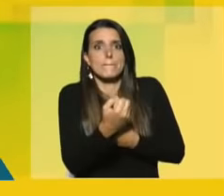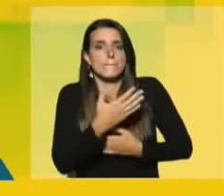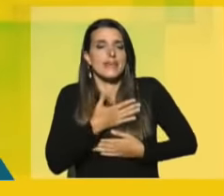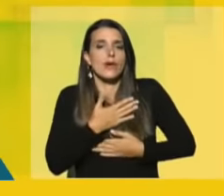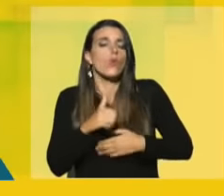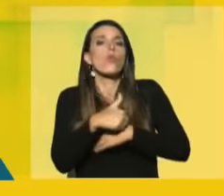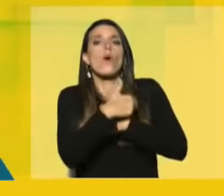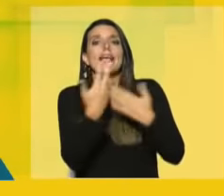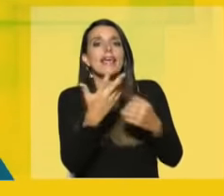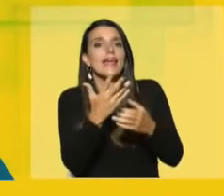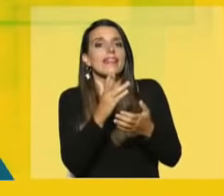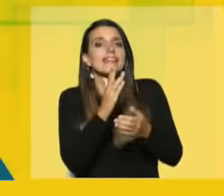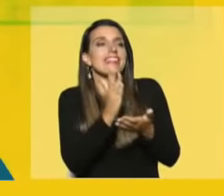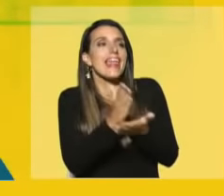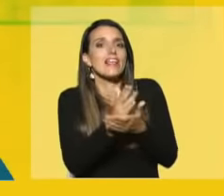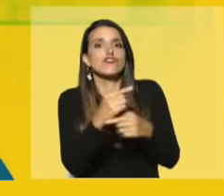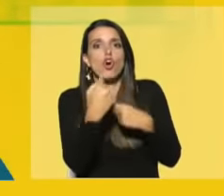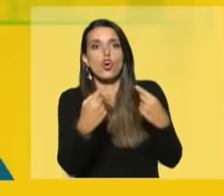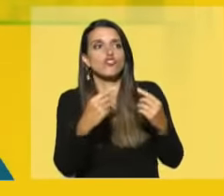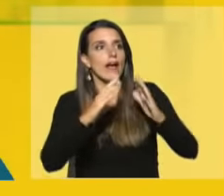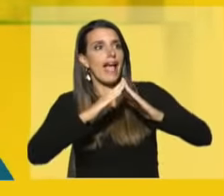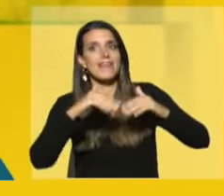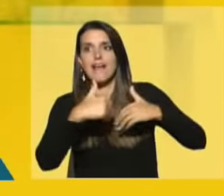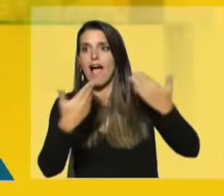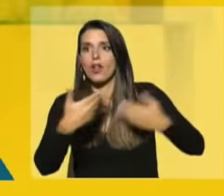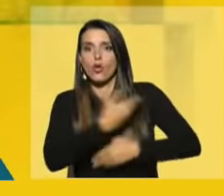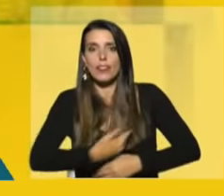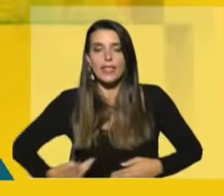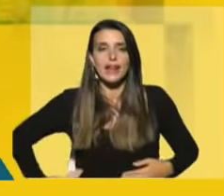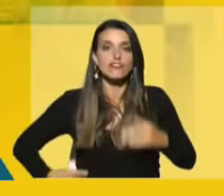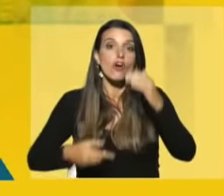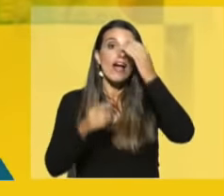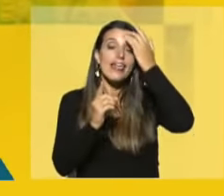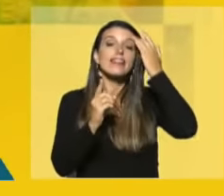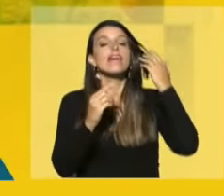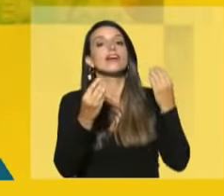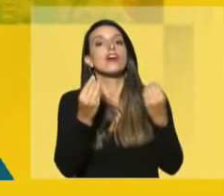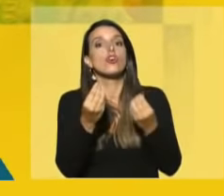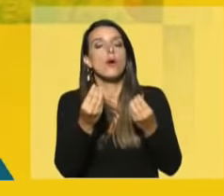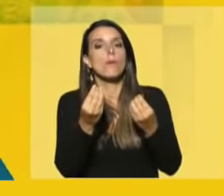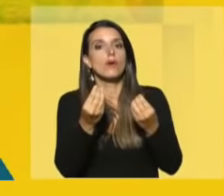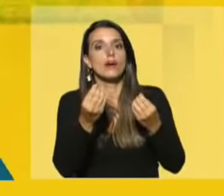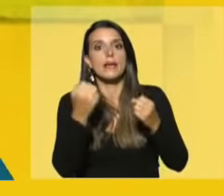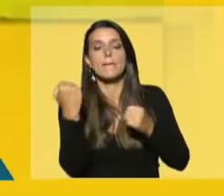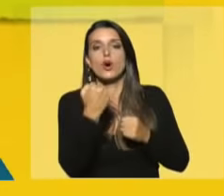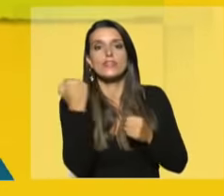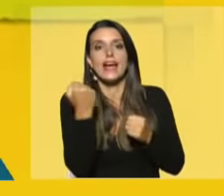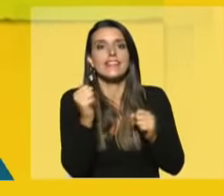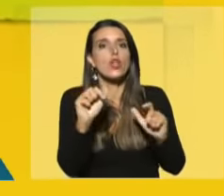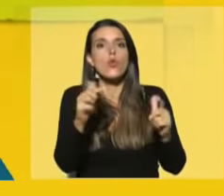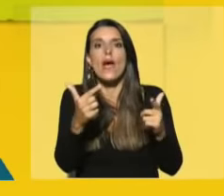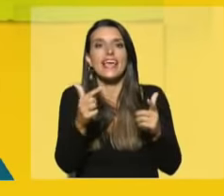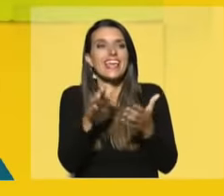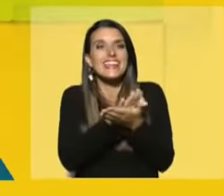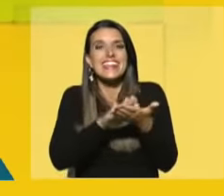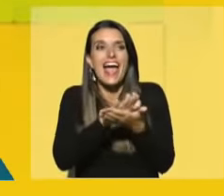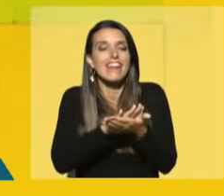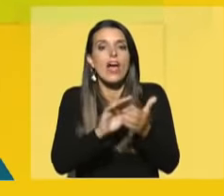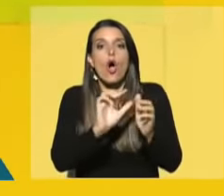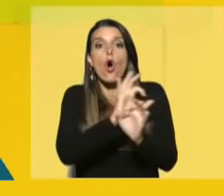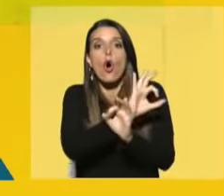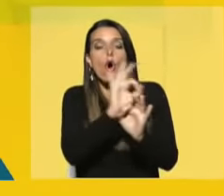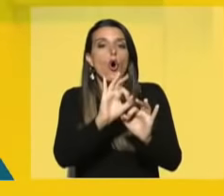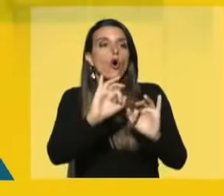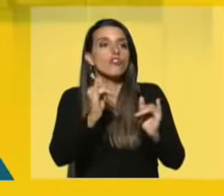cualquier derecho de contenido patrimonial, la racionalidad deberá ser apreciada con presidencia de que no haya existido o ya hubiera